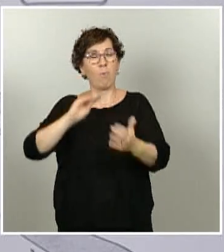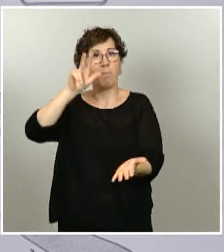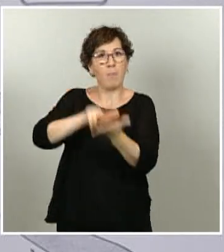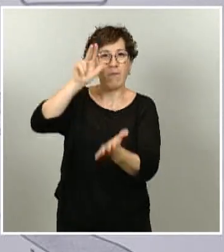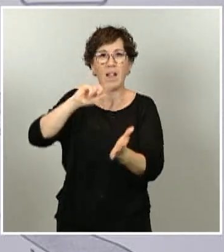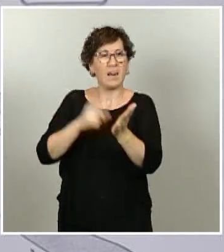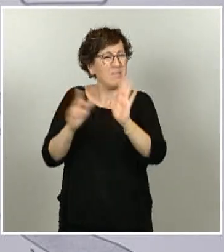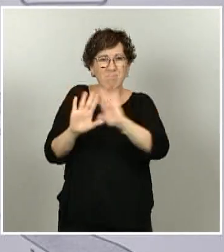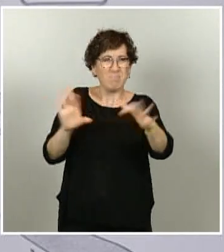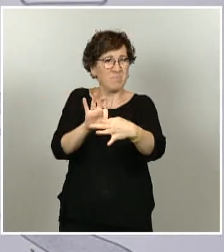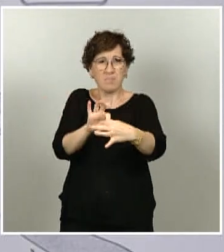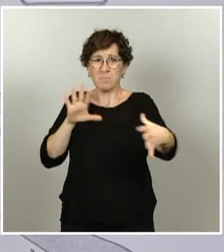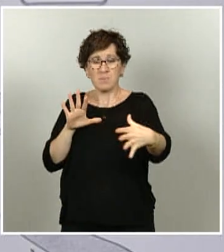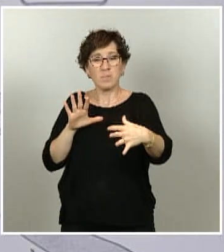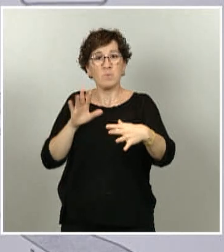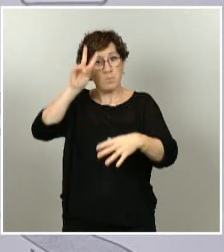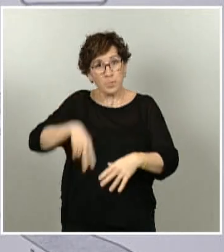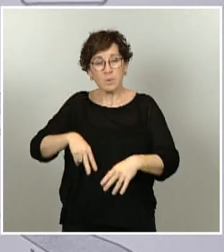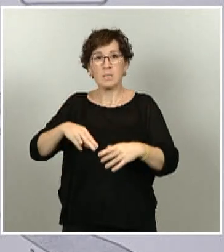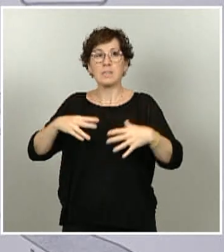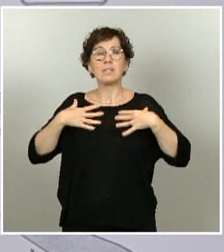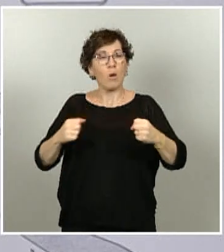salud pública pura y simplemente.